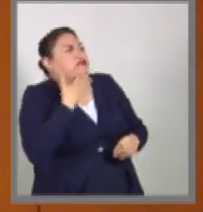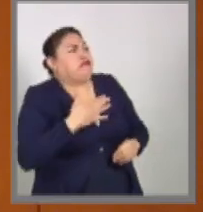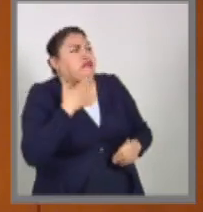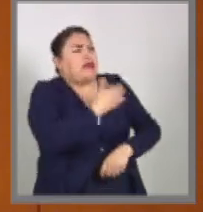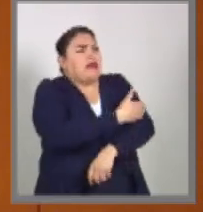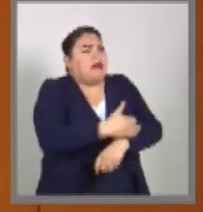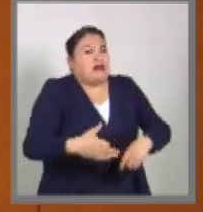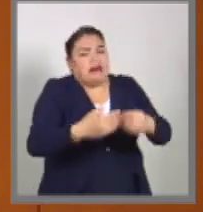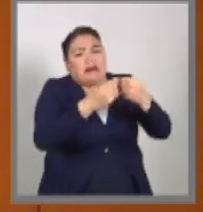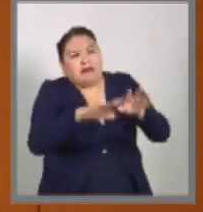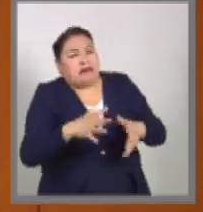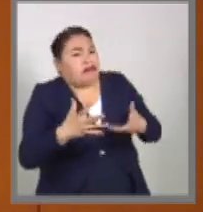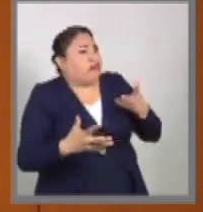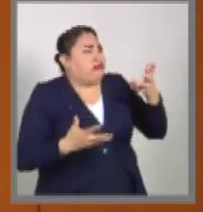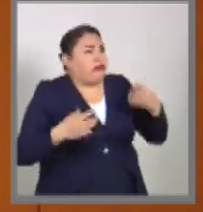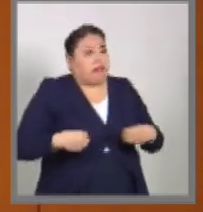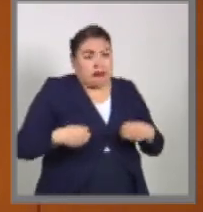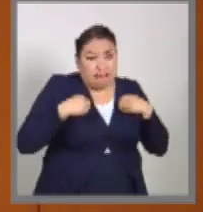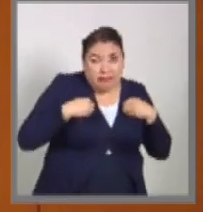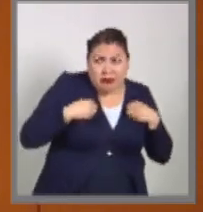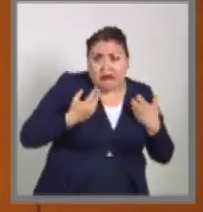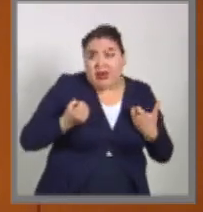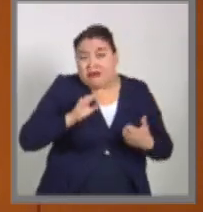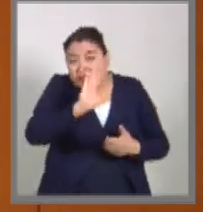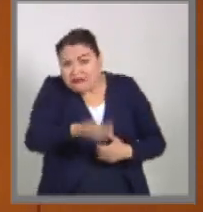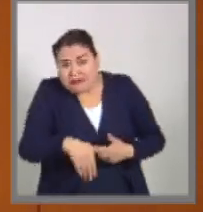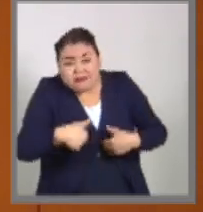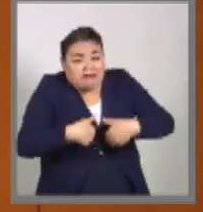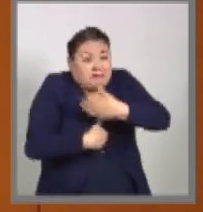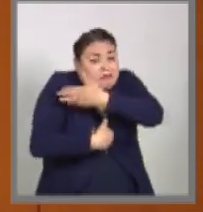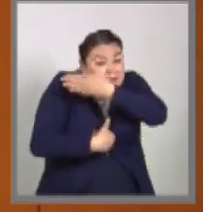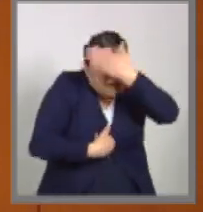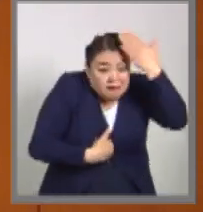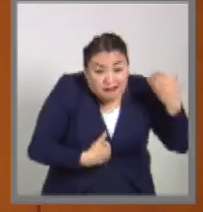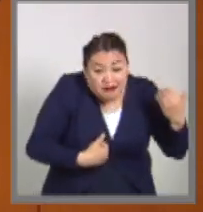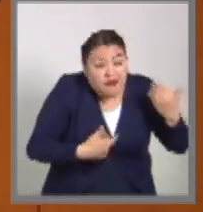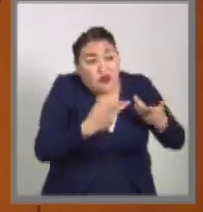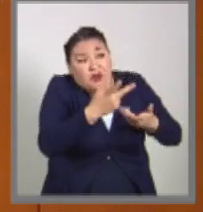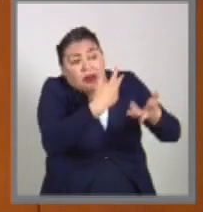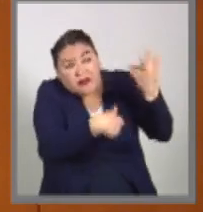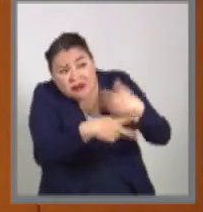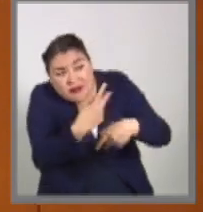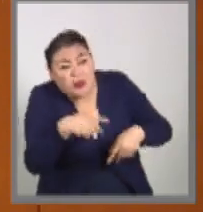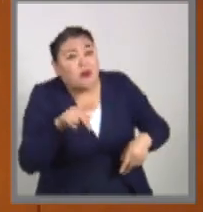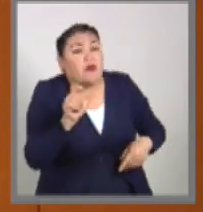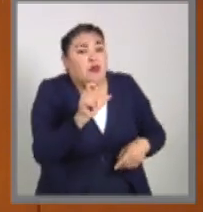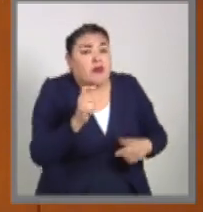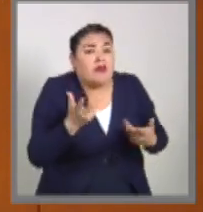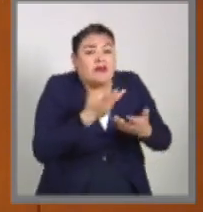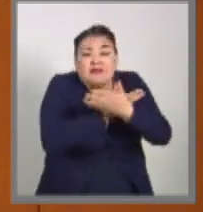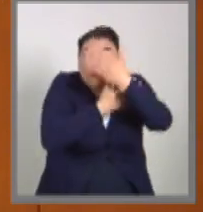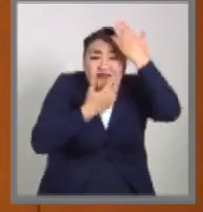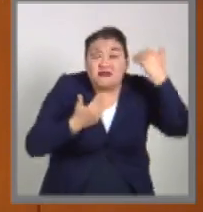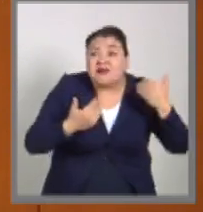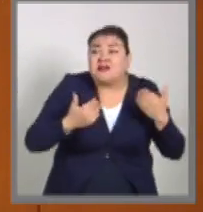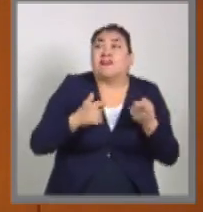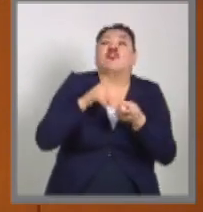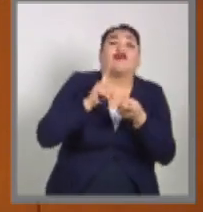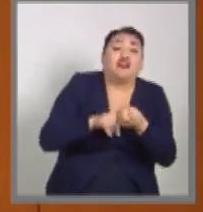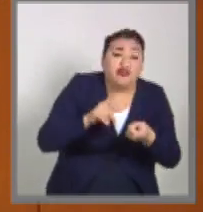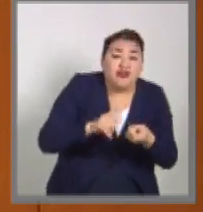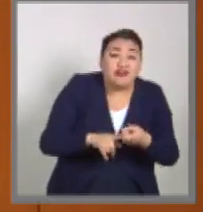sabemos si está viva o no, no sabemos cuándo vaya a aparecer y en qué circunstancias,